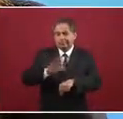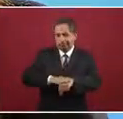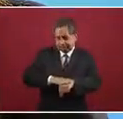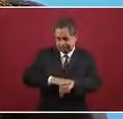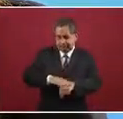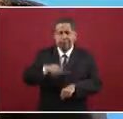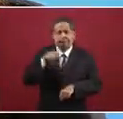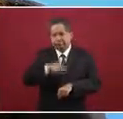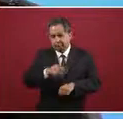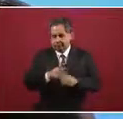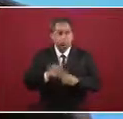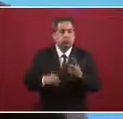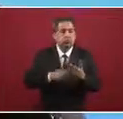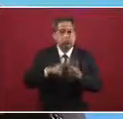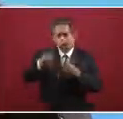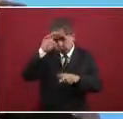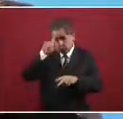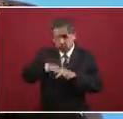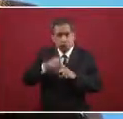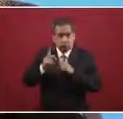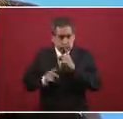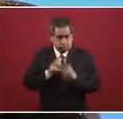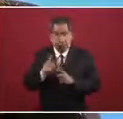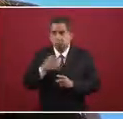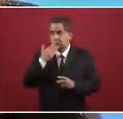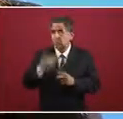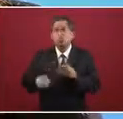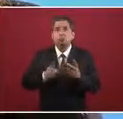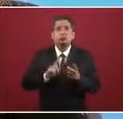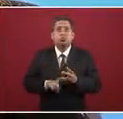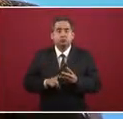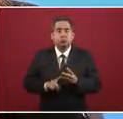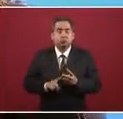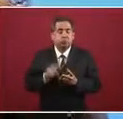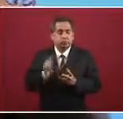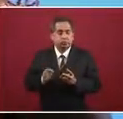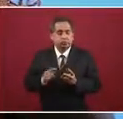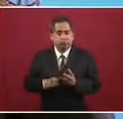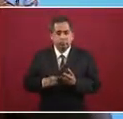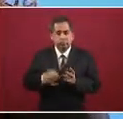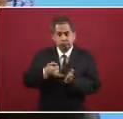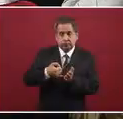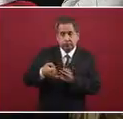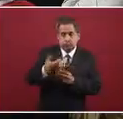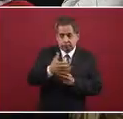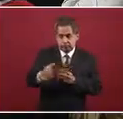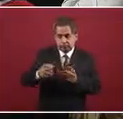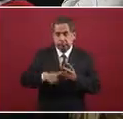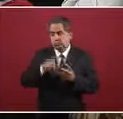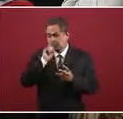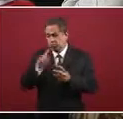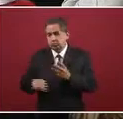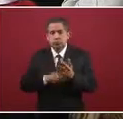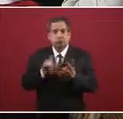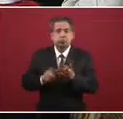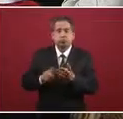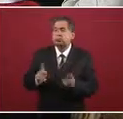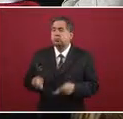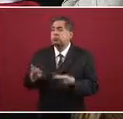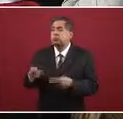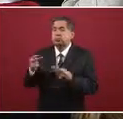mucho en cultura y deporte, después en área agropecuaria, ventas y